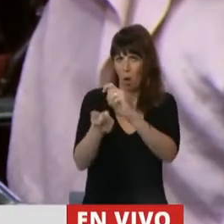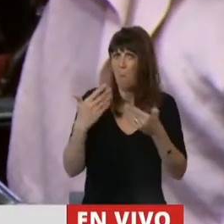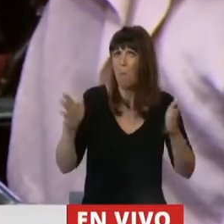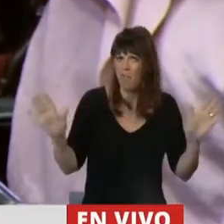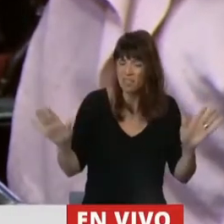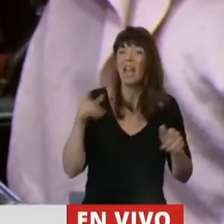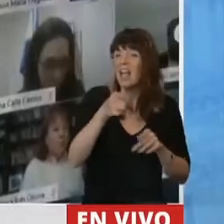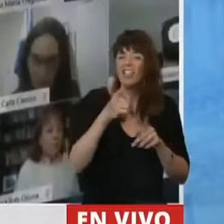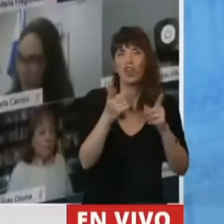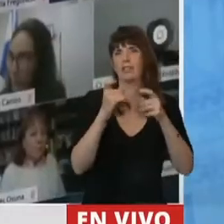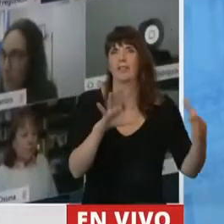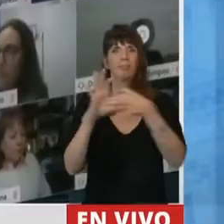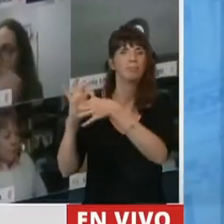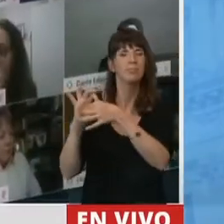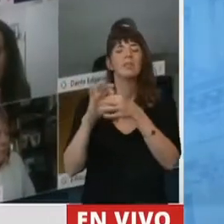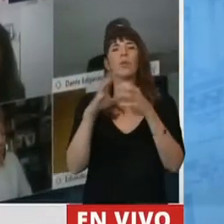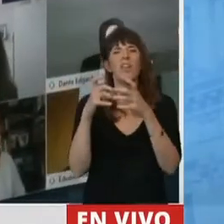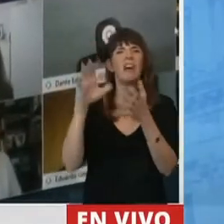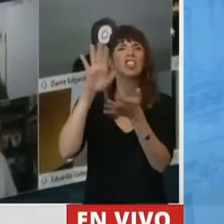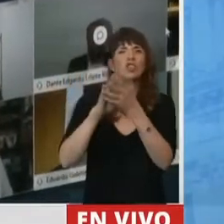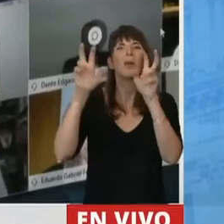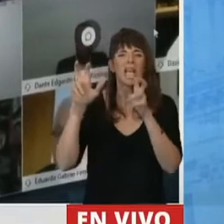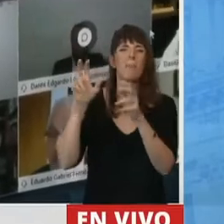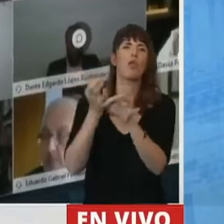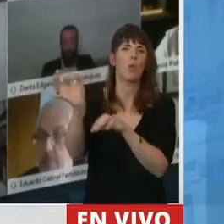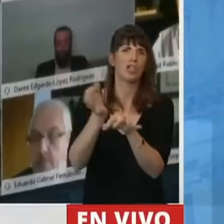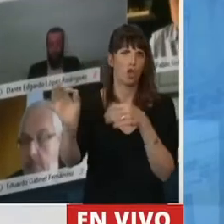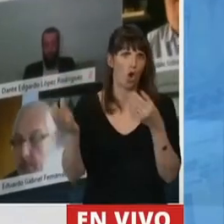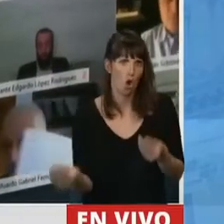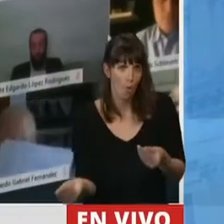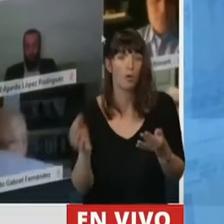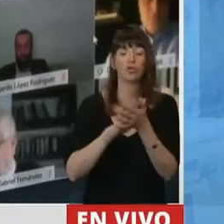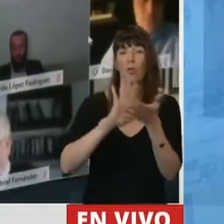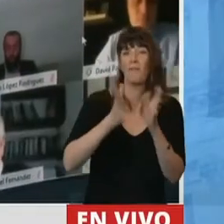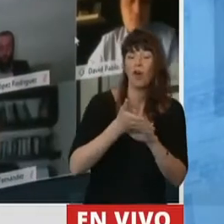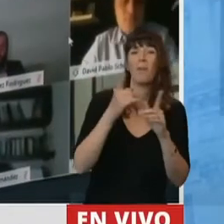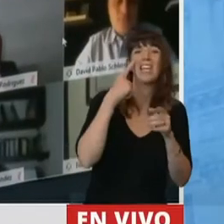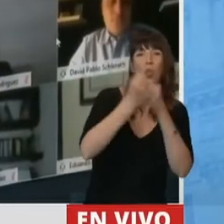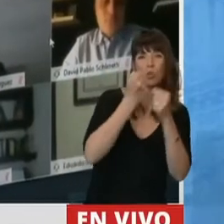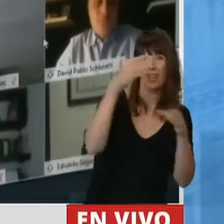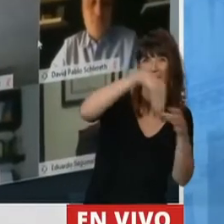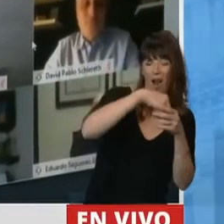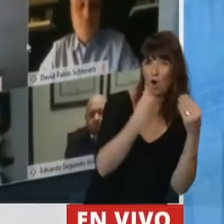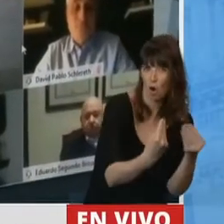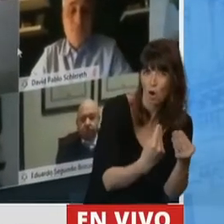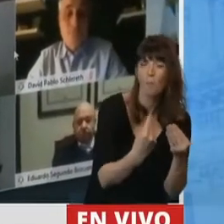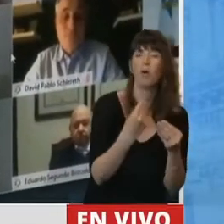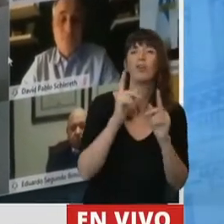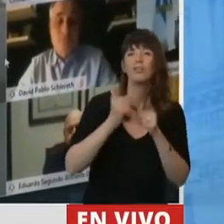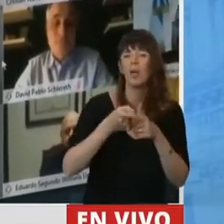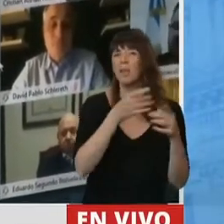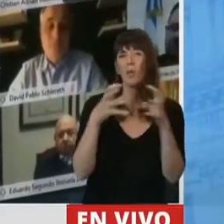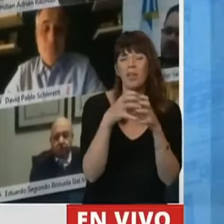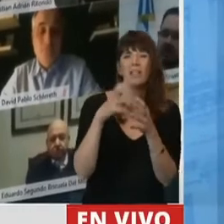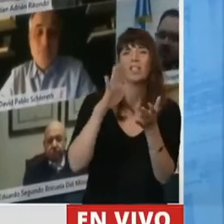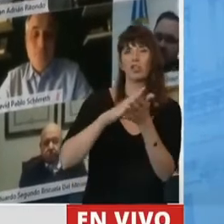discusión sobre el sistema educativo, eso implica una discusión sobre la forma que tienen las industrias, eso implica una cantidad de discusiones que tienen que ver con la